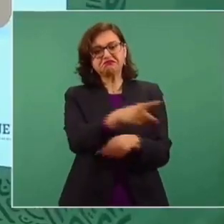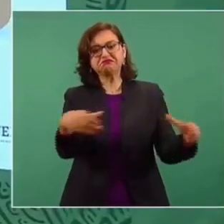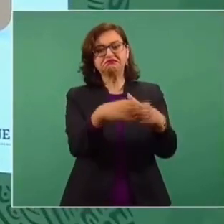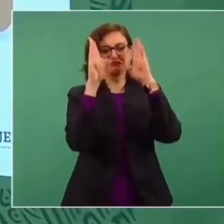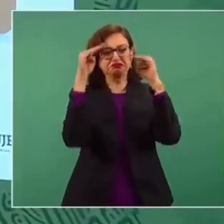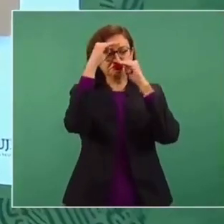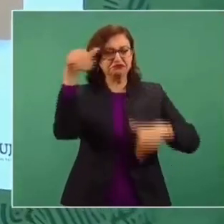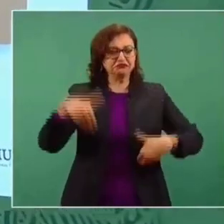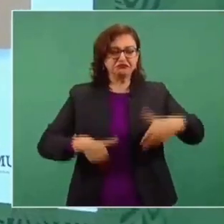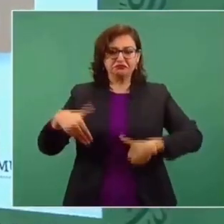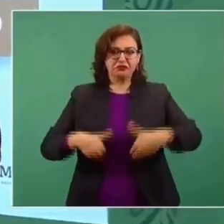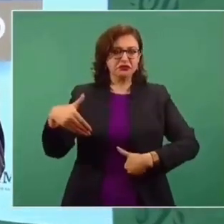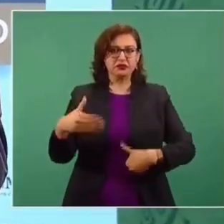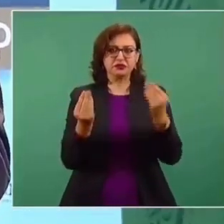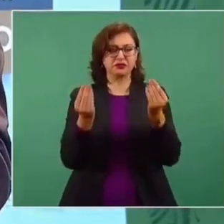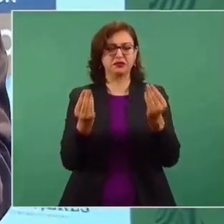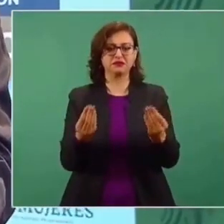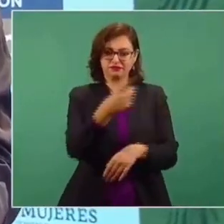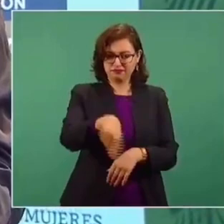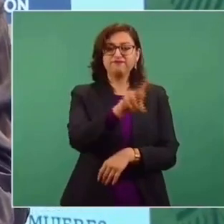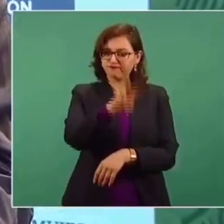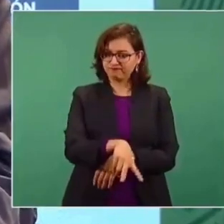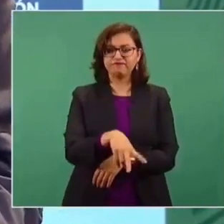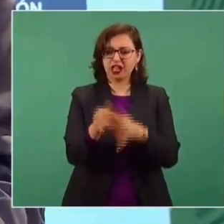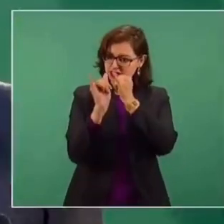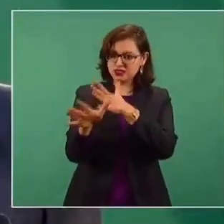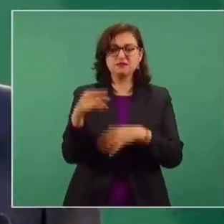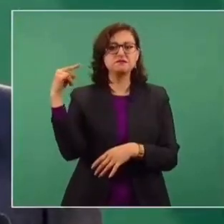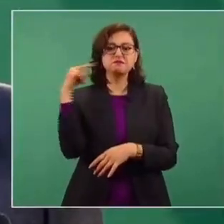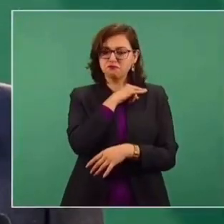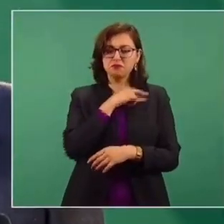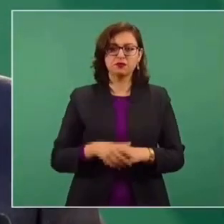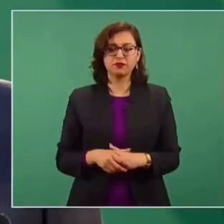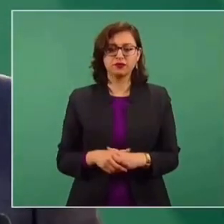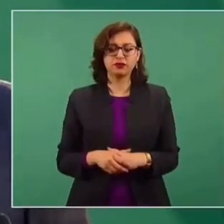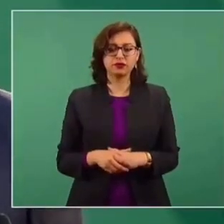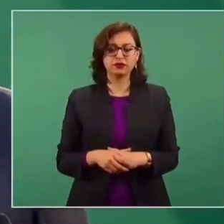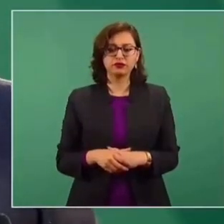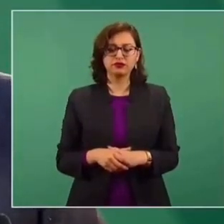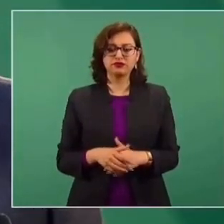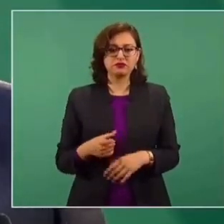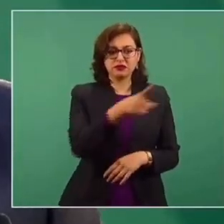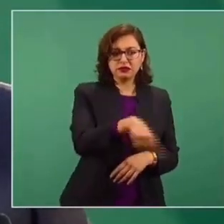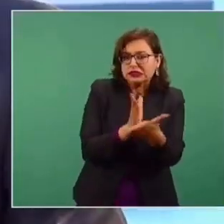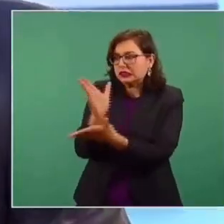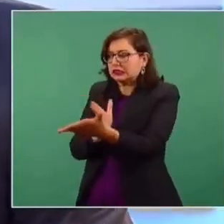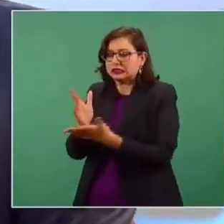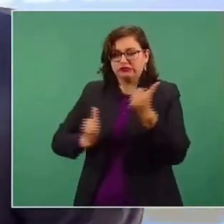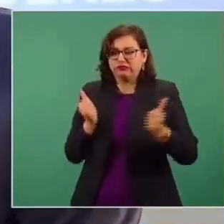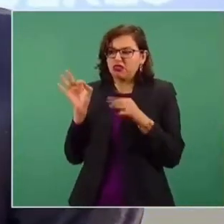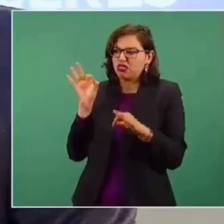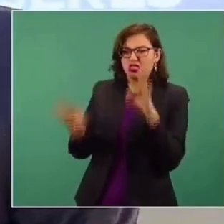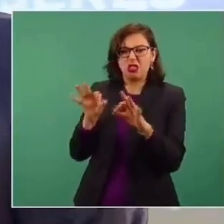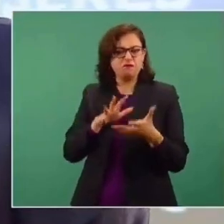y son chuecos, son muy hipócritas y se meten en todos los movimientos a